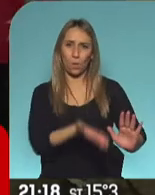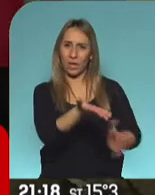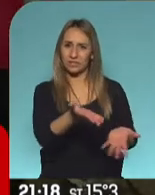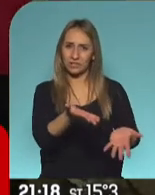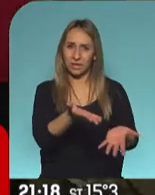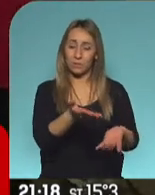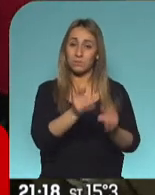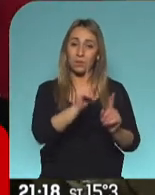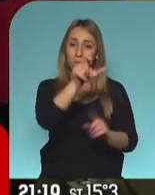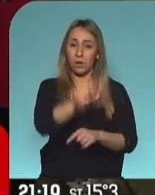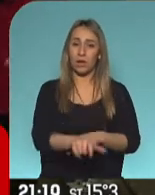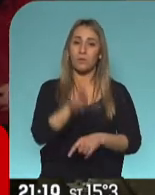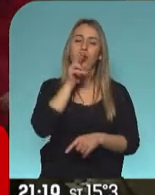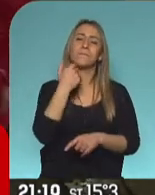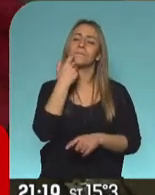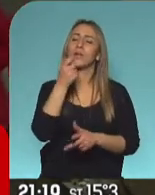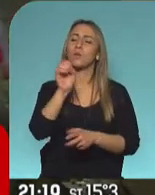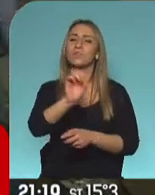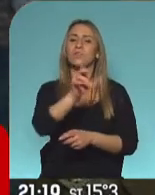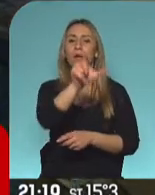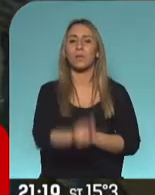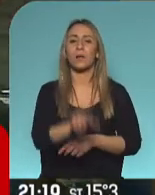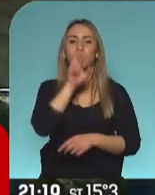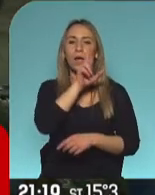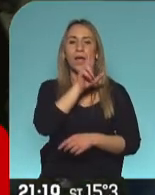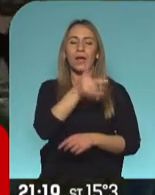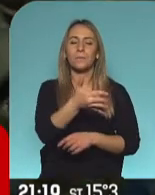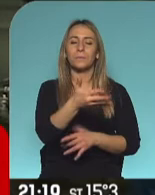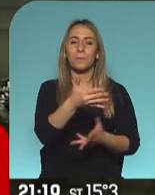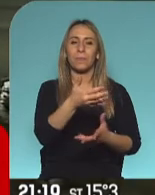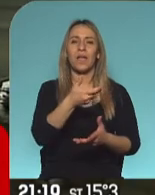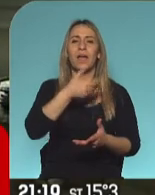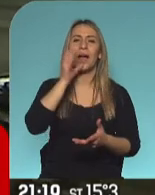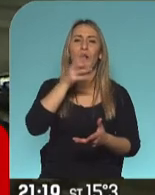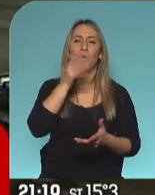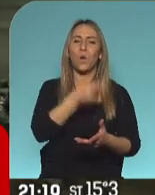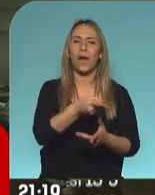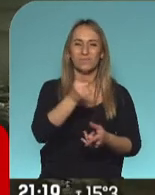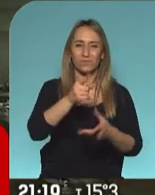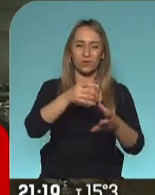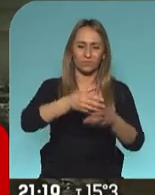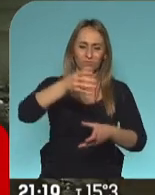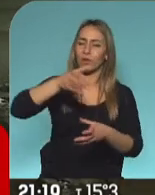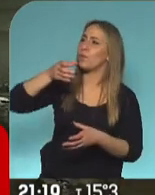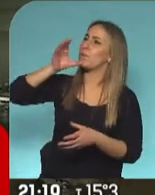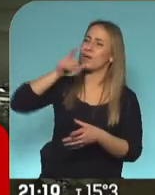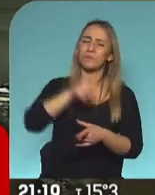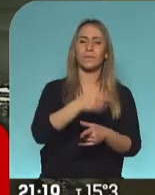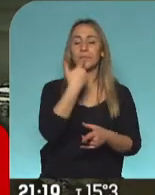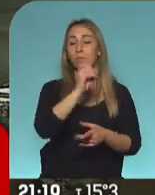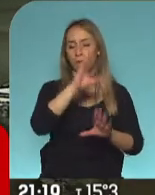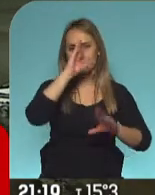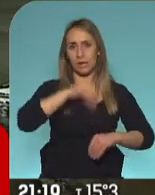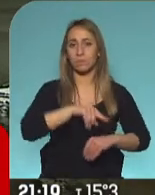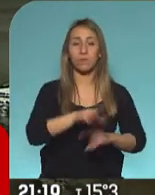como esta señora, yo no sé cómo se llama la señora, que se puso a tomar agua, y decía que era otra cosa, e inspiró a gente que después muere un chico